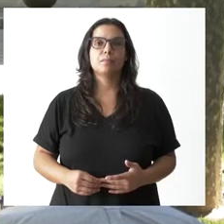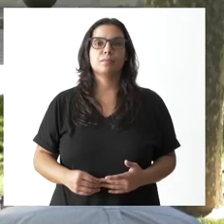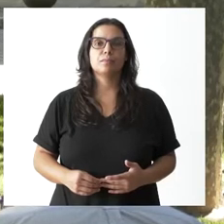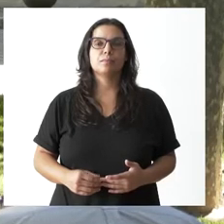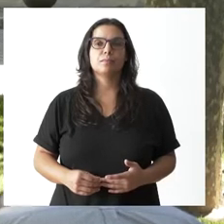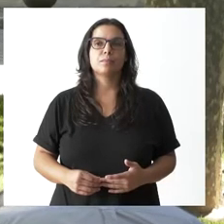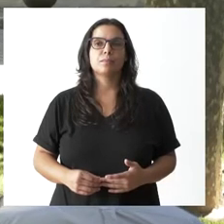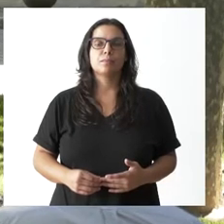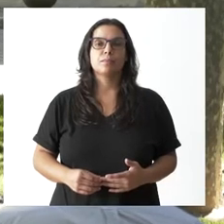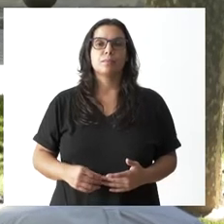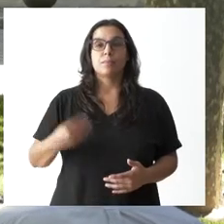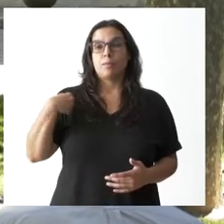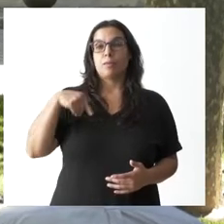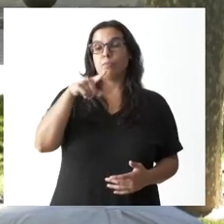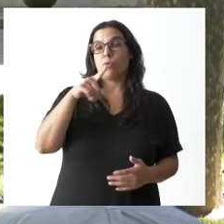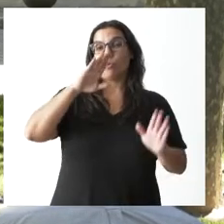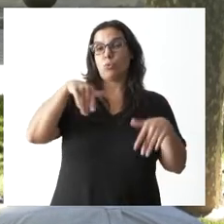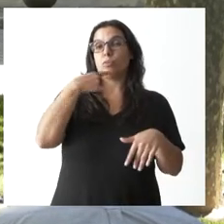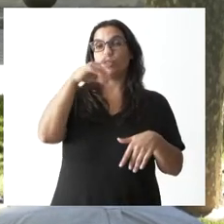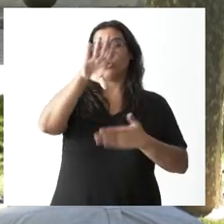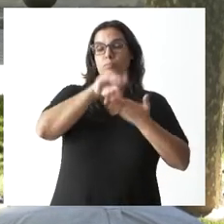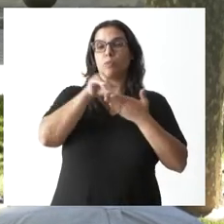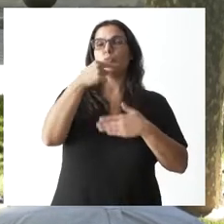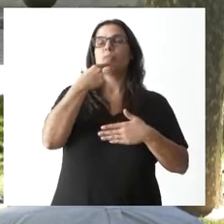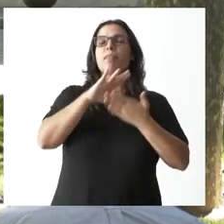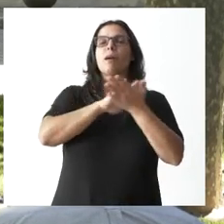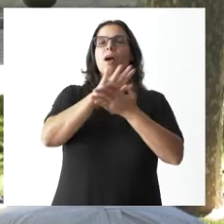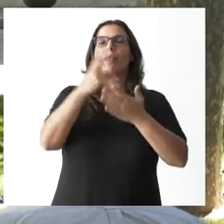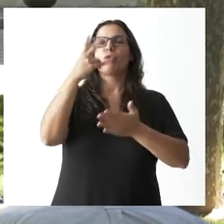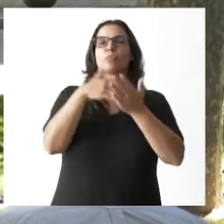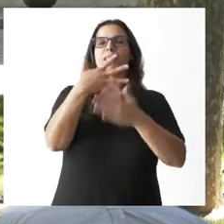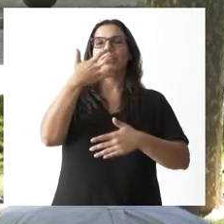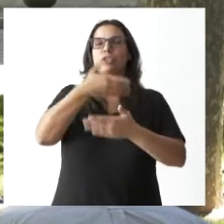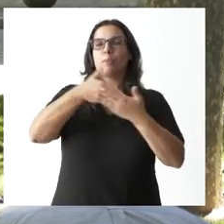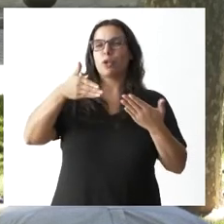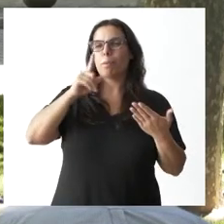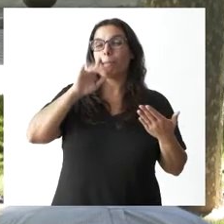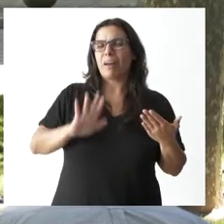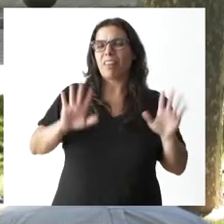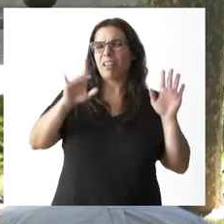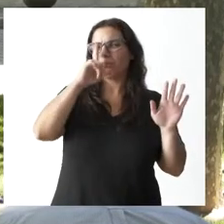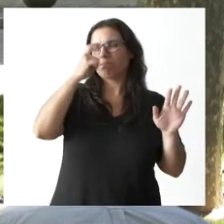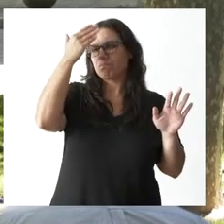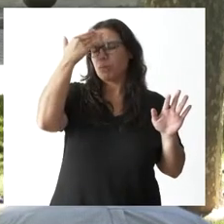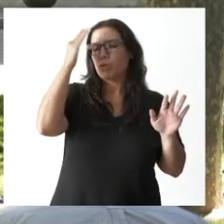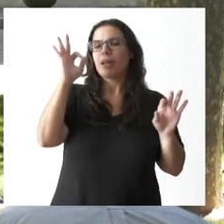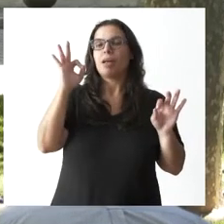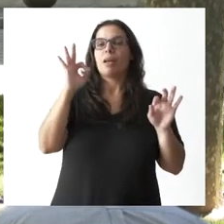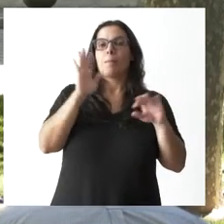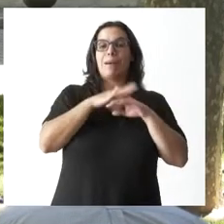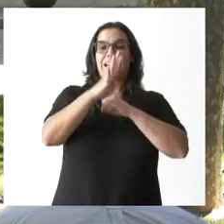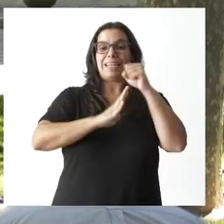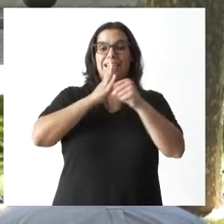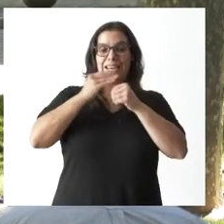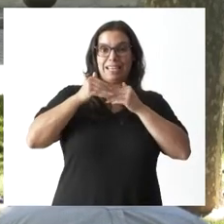Sí, por empezar por esto que nos acaba de comentar. Habla de 2.500 millones, si no recuerdo mal, a lo largo de la legislatura, pero